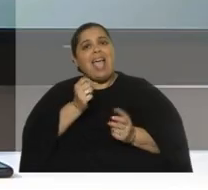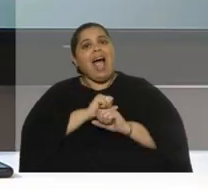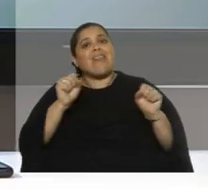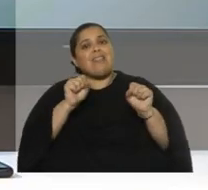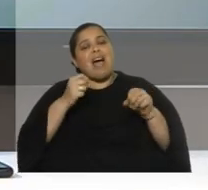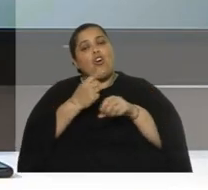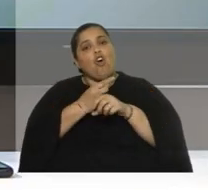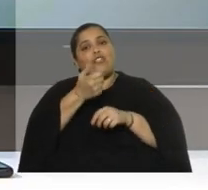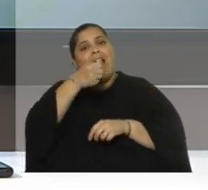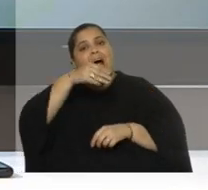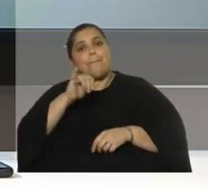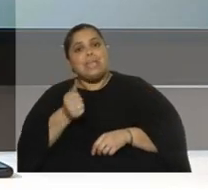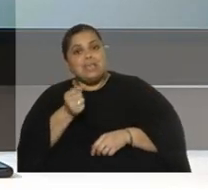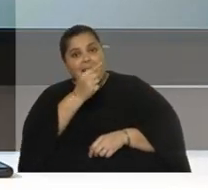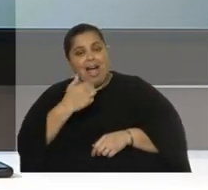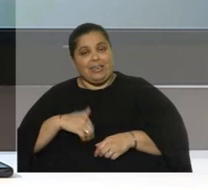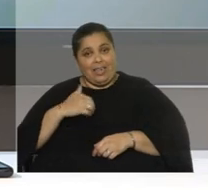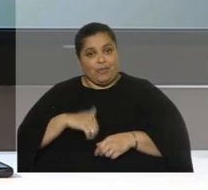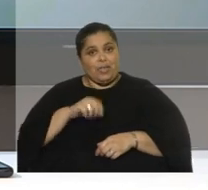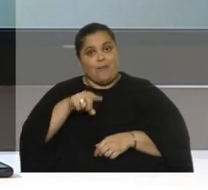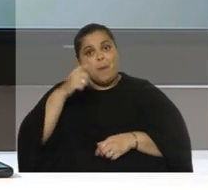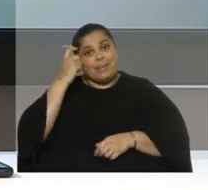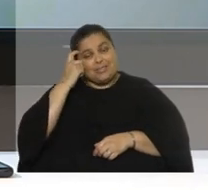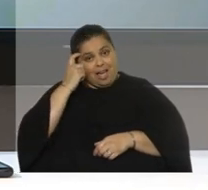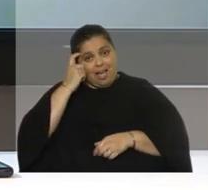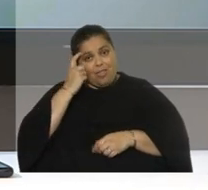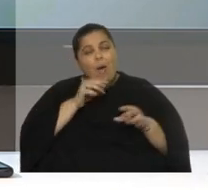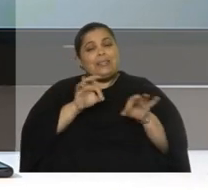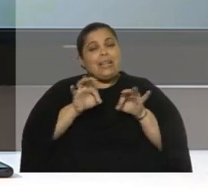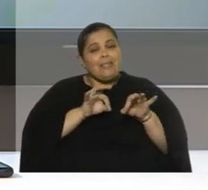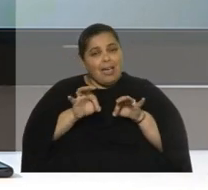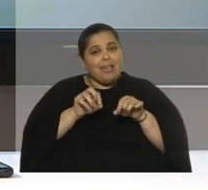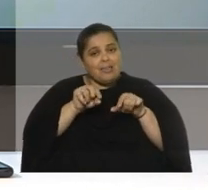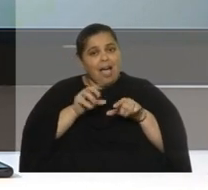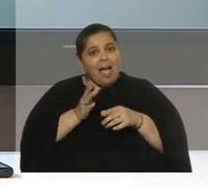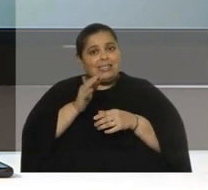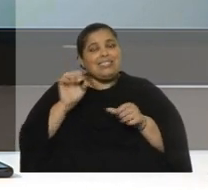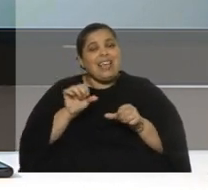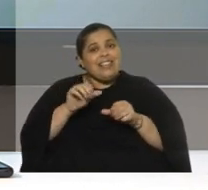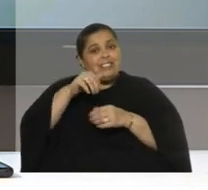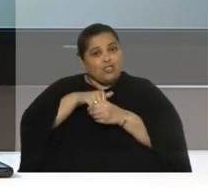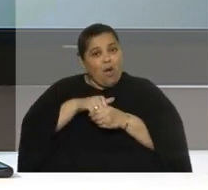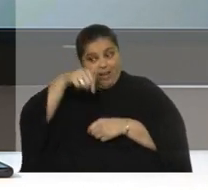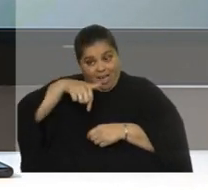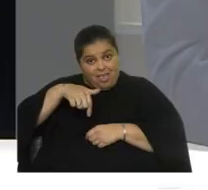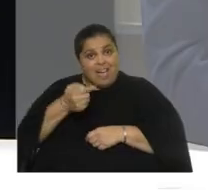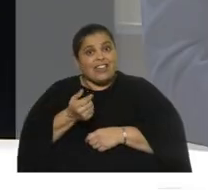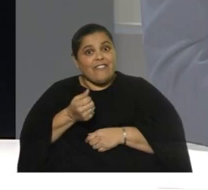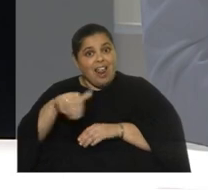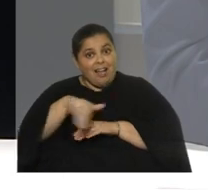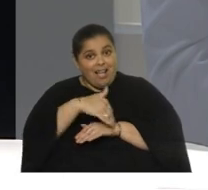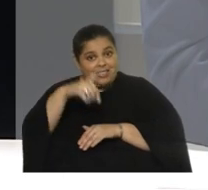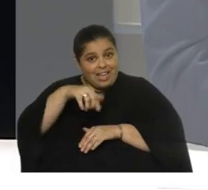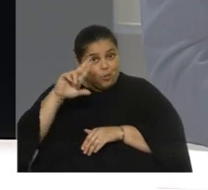se pensó y la estrategia se hizo en la avenida Rivera aquí en Uruguay. Sí, pero bueno